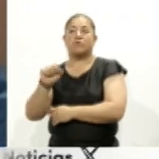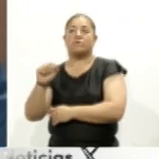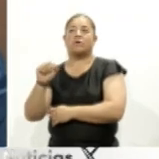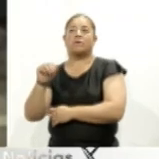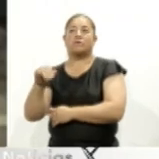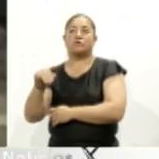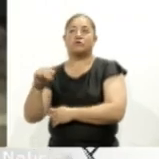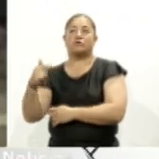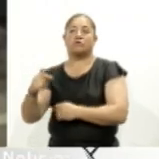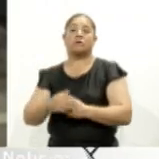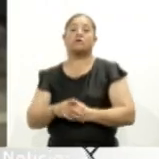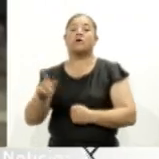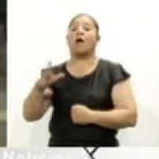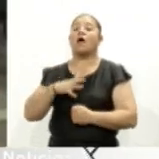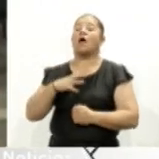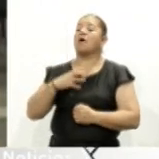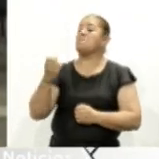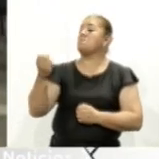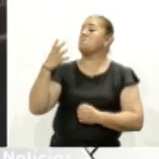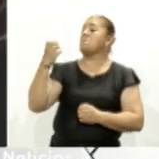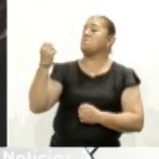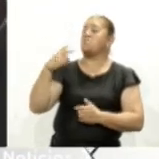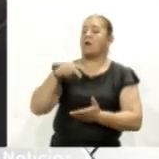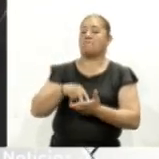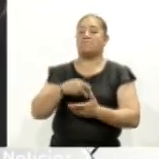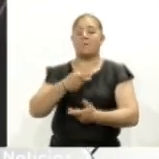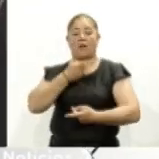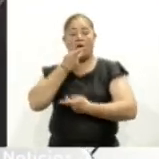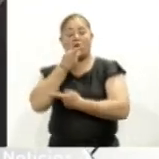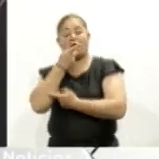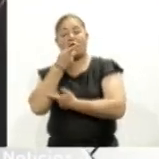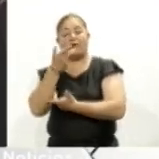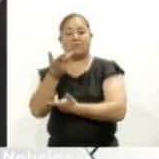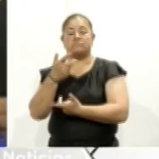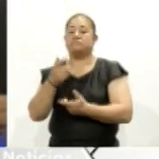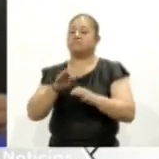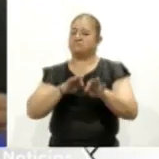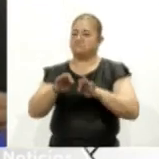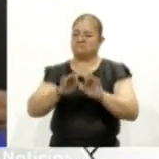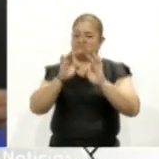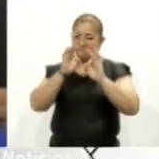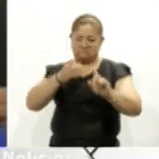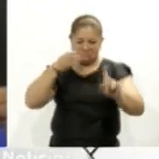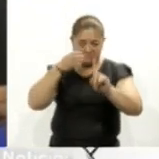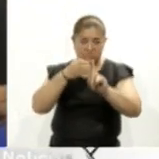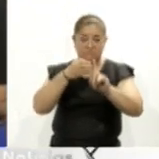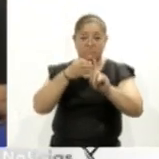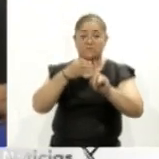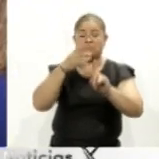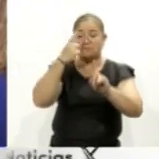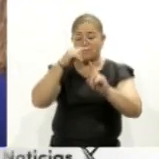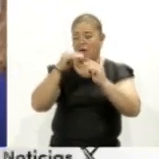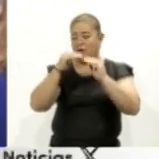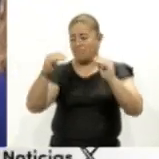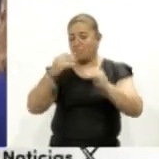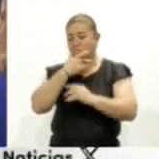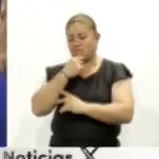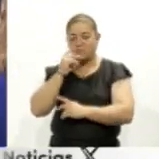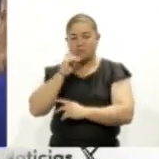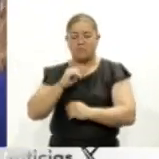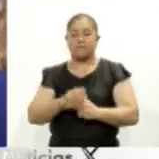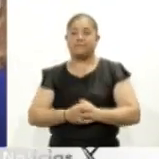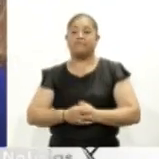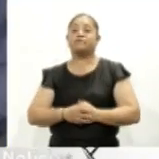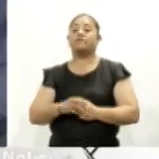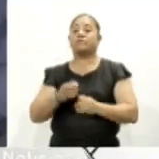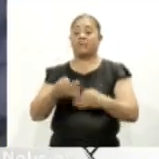como ponente en la conferencia Acciones Concretas con Perspectiva de Género, un avance para garantizar los derechos de las mujeres, la magistrada